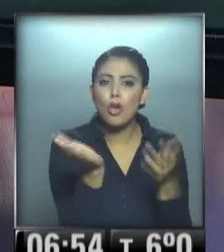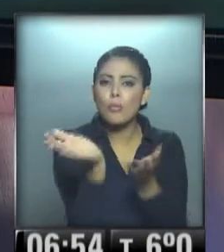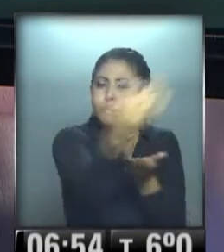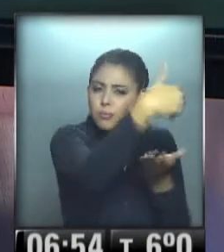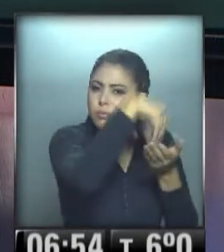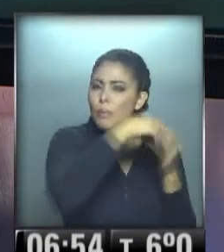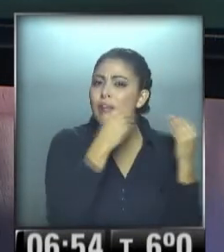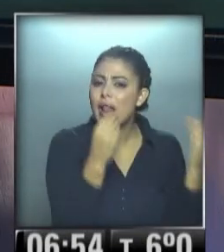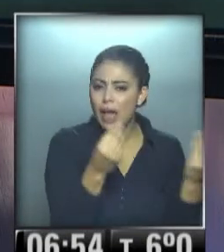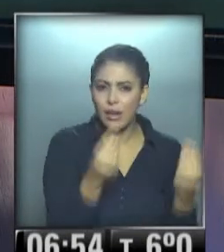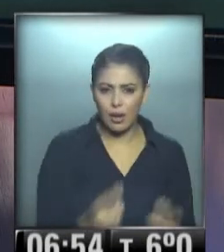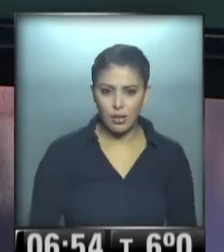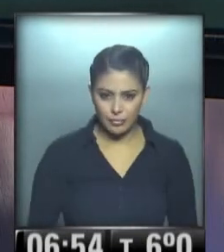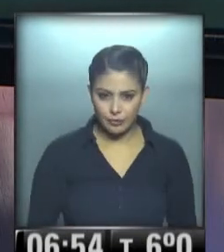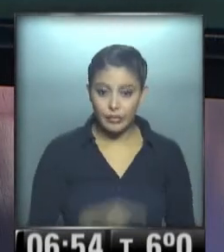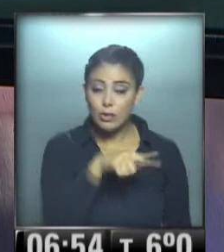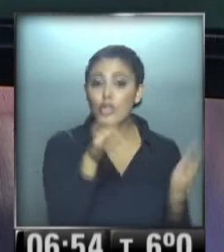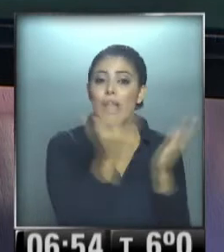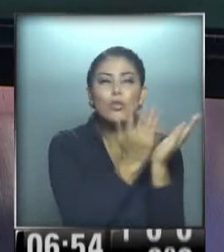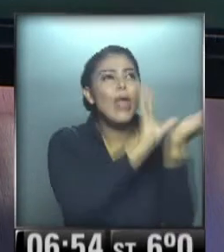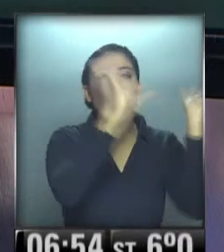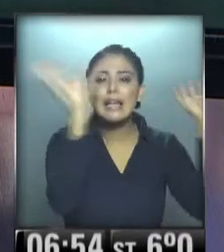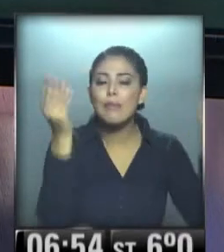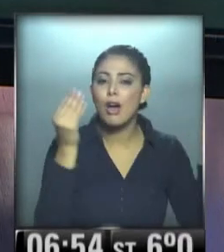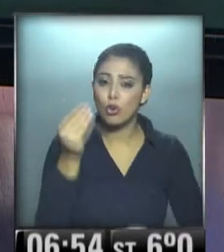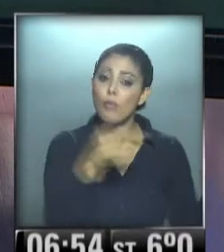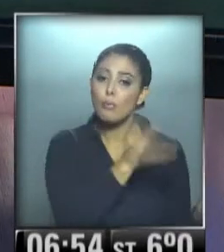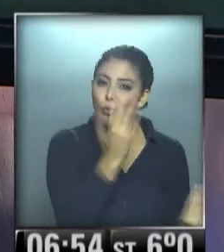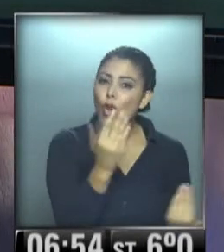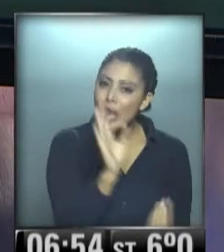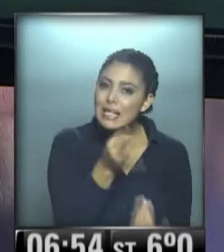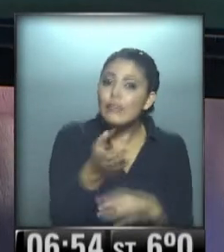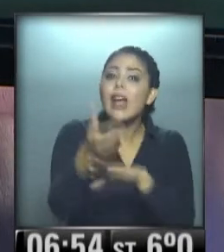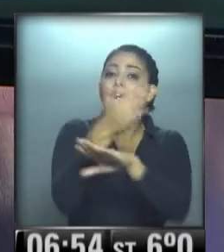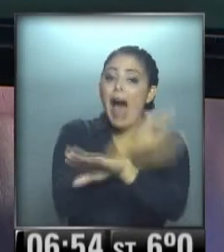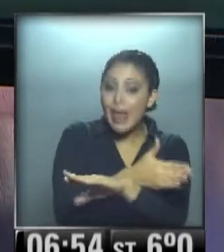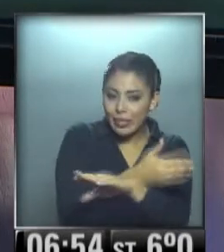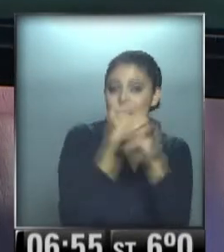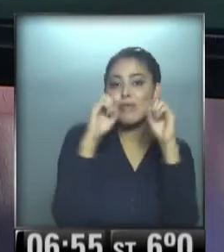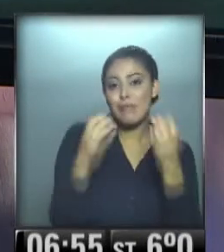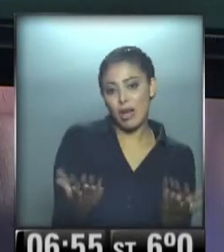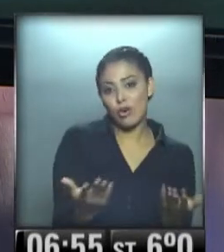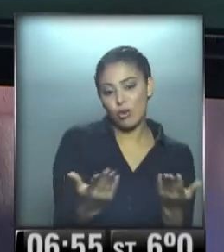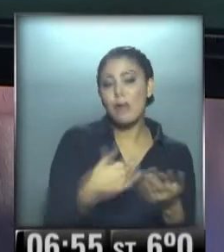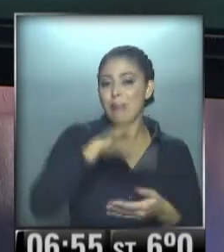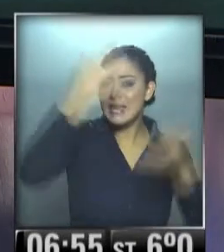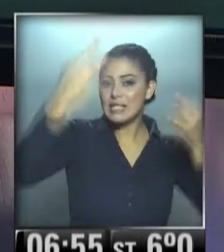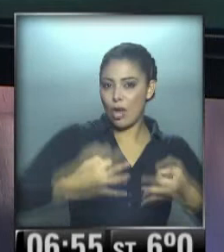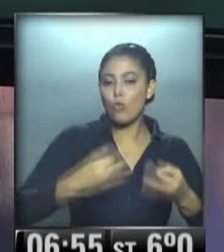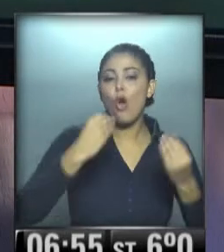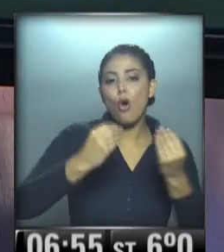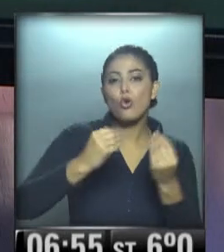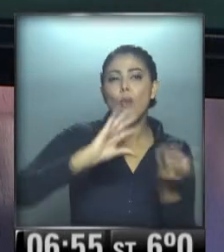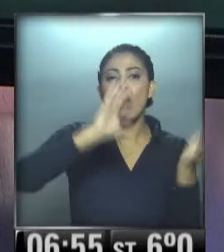qué? ¿Para hacer qué cosa? Estudios climáticos para poder predecir mejor, con mayor seguridad, la